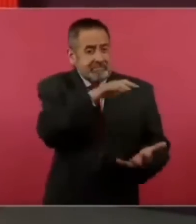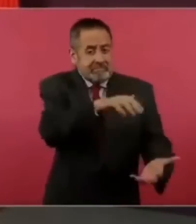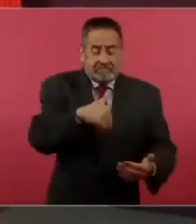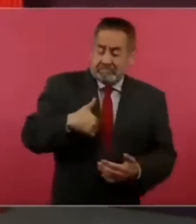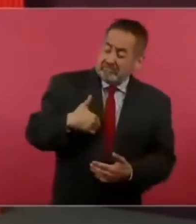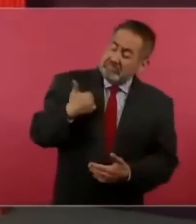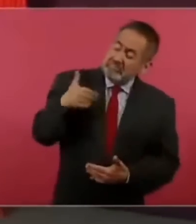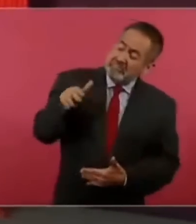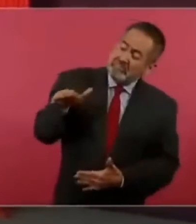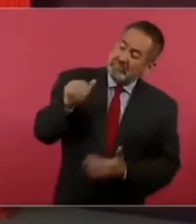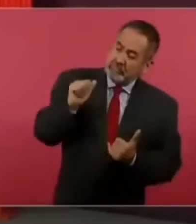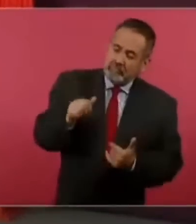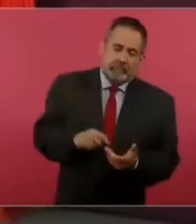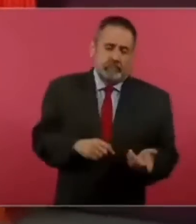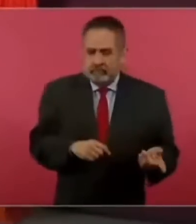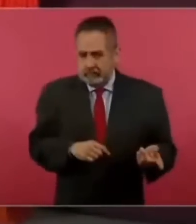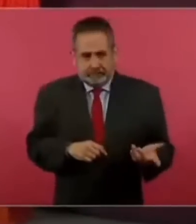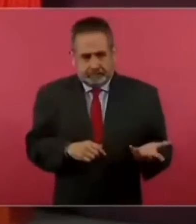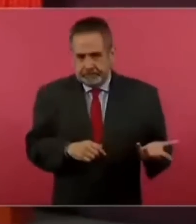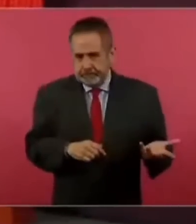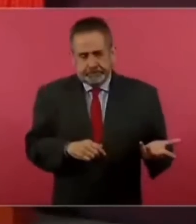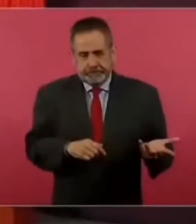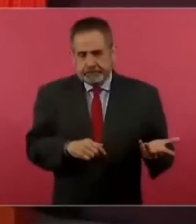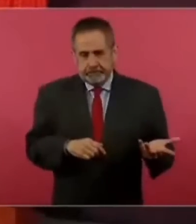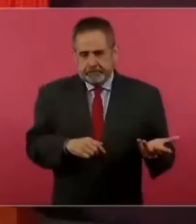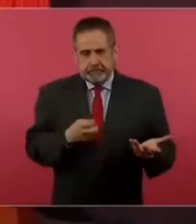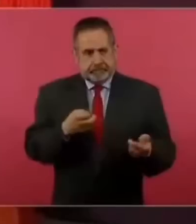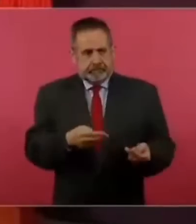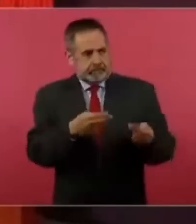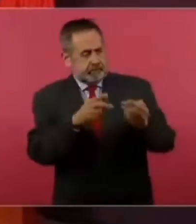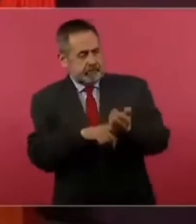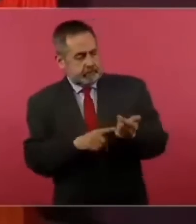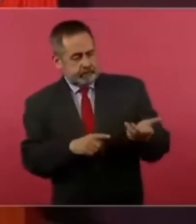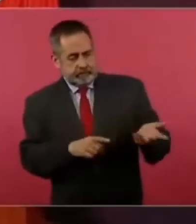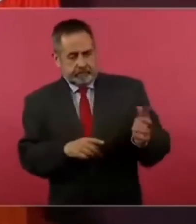¿qué negocio puede ser?